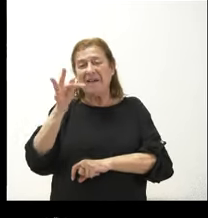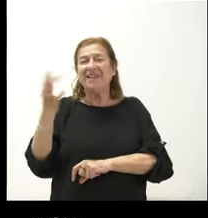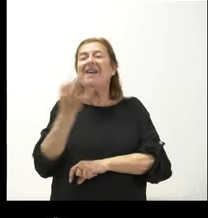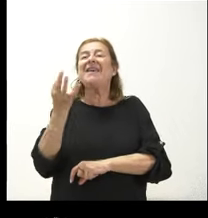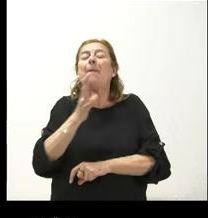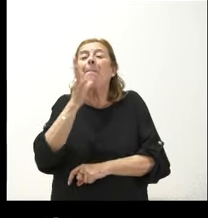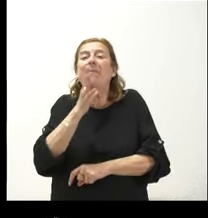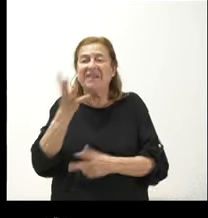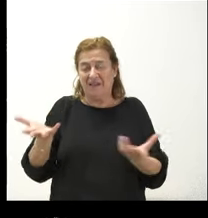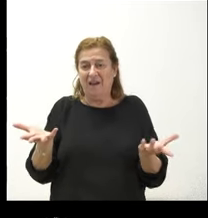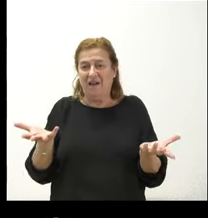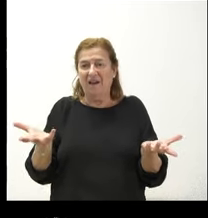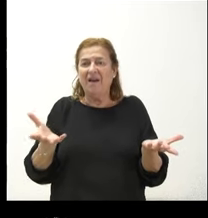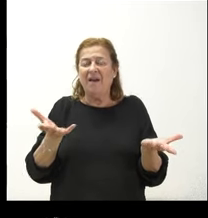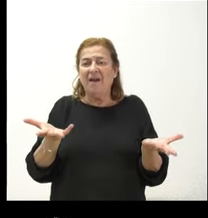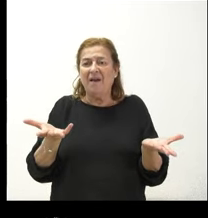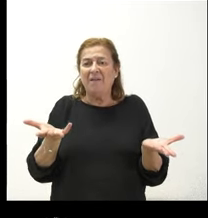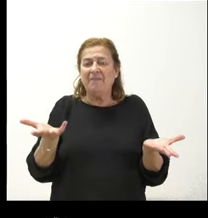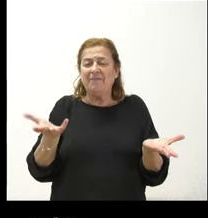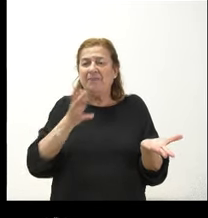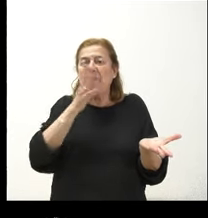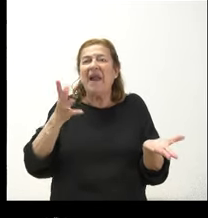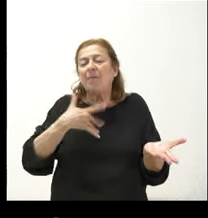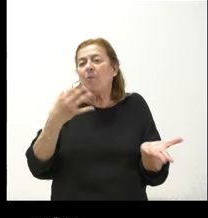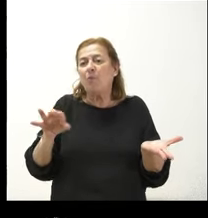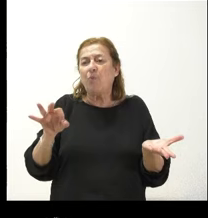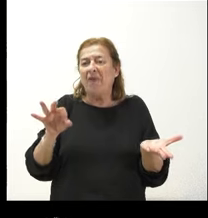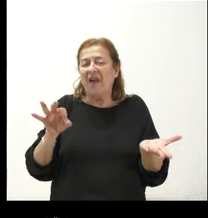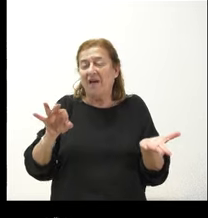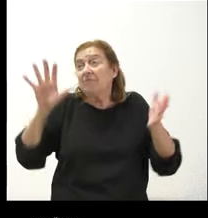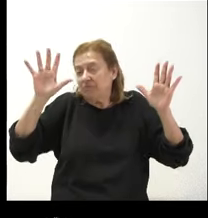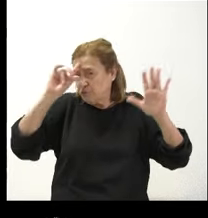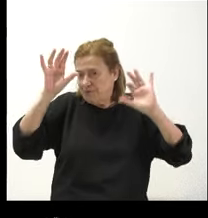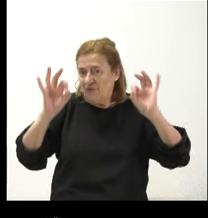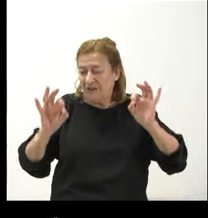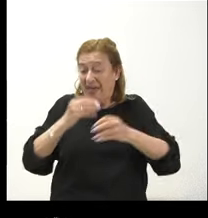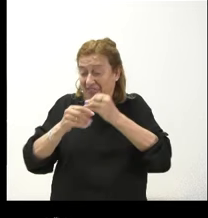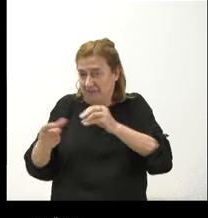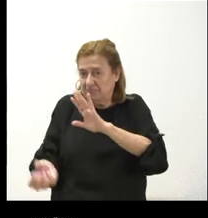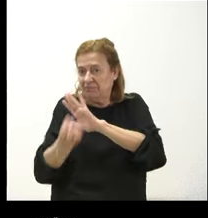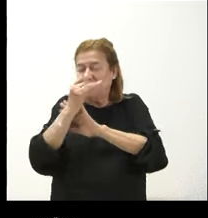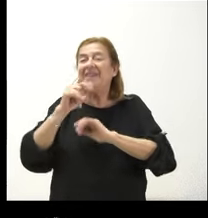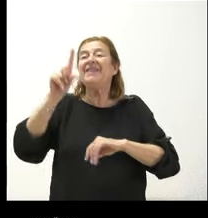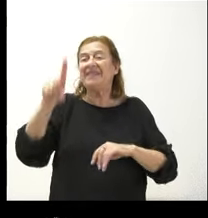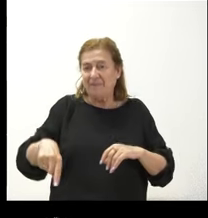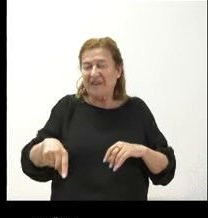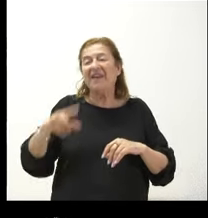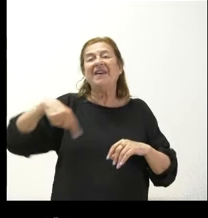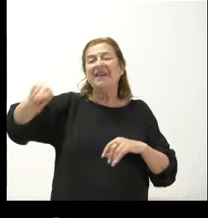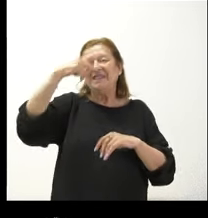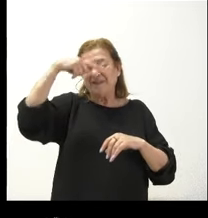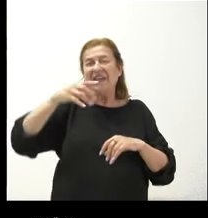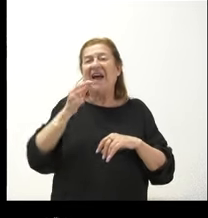pasando para que pueda, presuntamente, producirse esto y también, sabiendo que ha habido